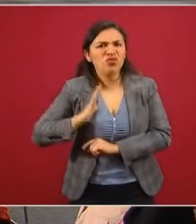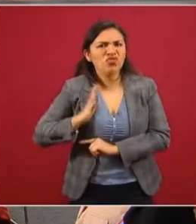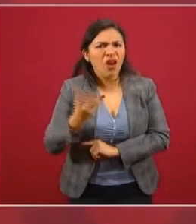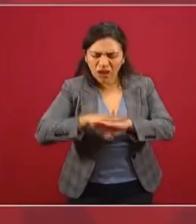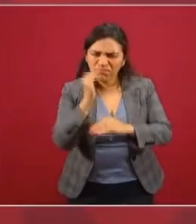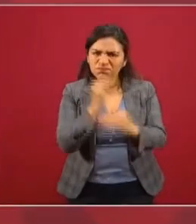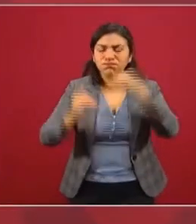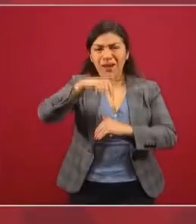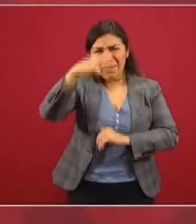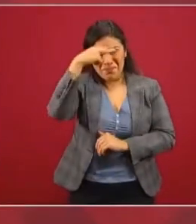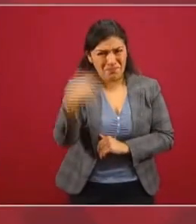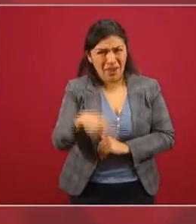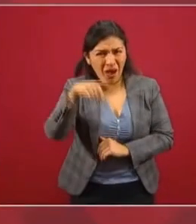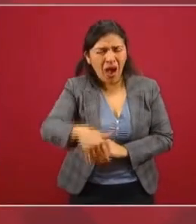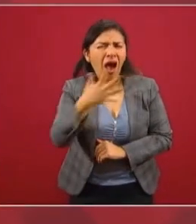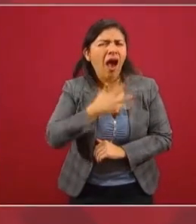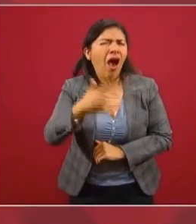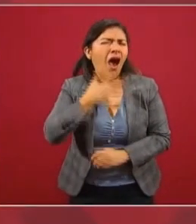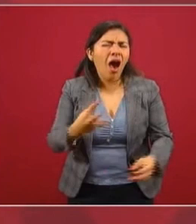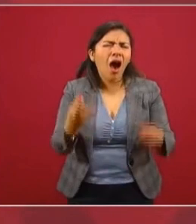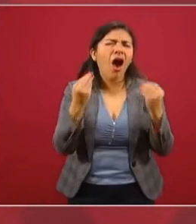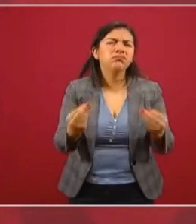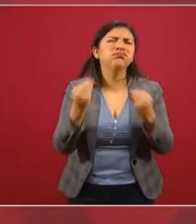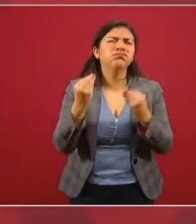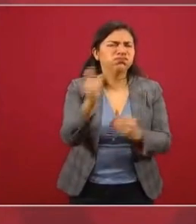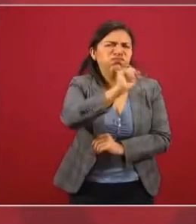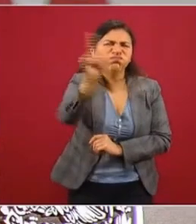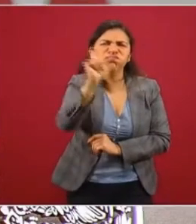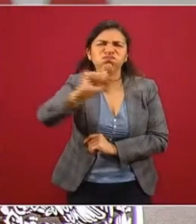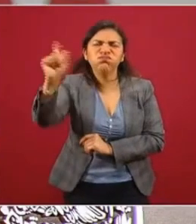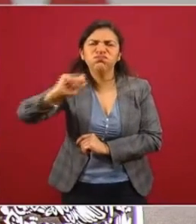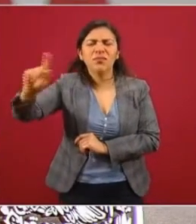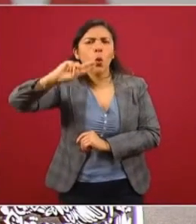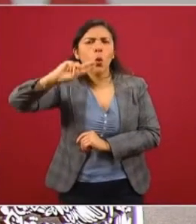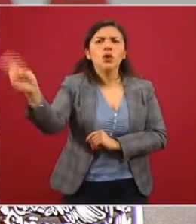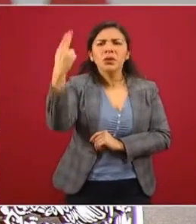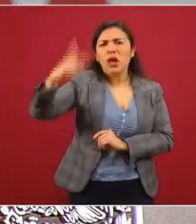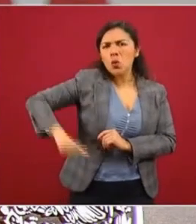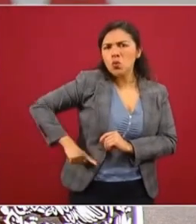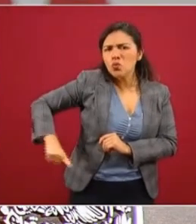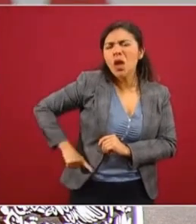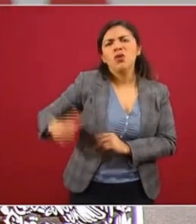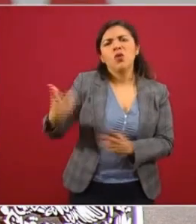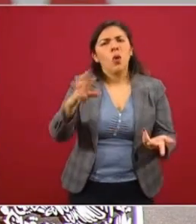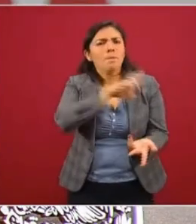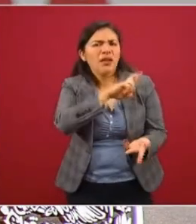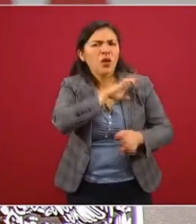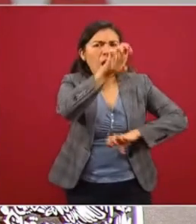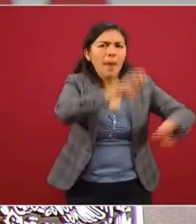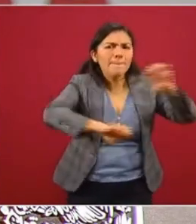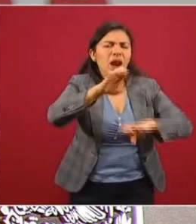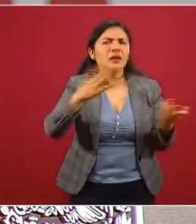porque en México hay muchísimo, muchísimo talento en universidades públicas, en otras empresas, y se irán canalizando